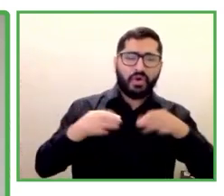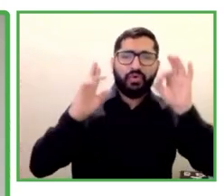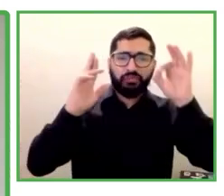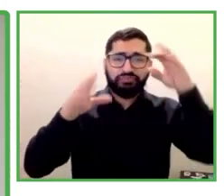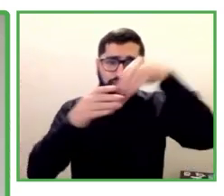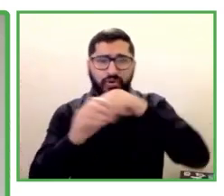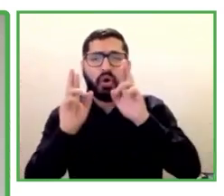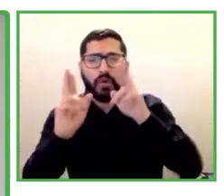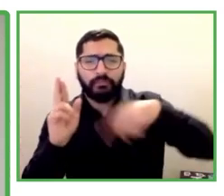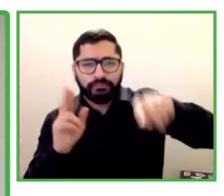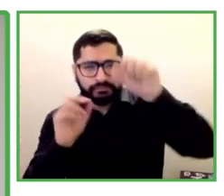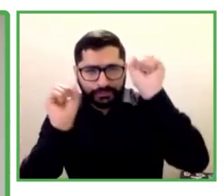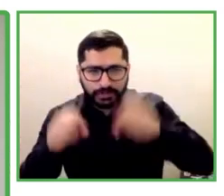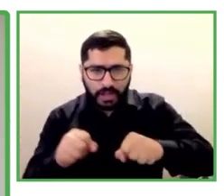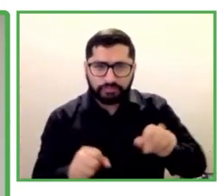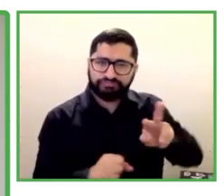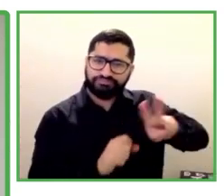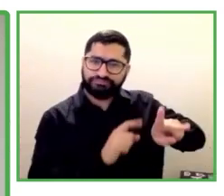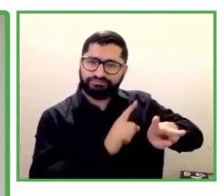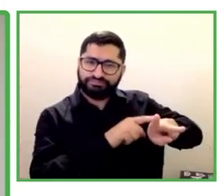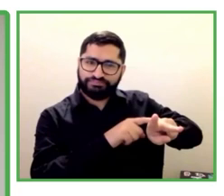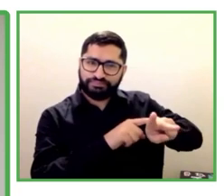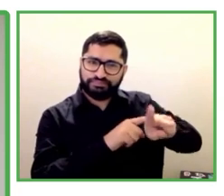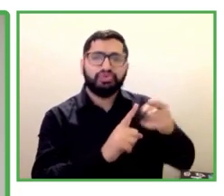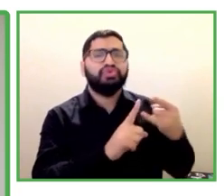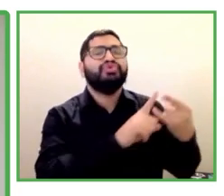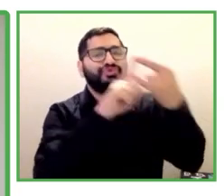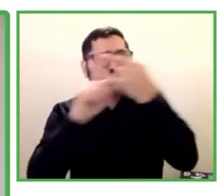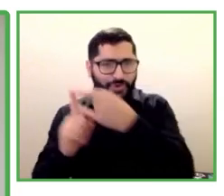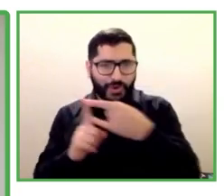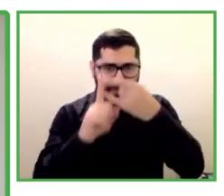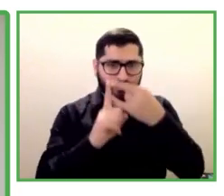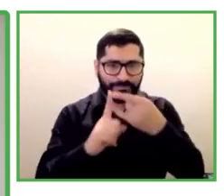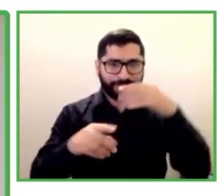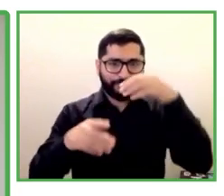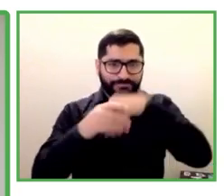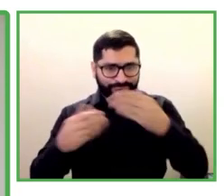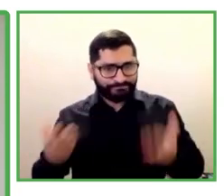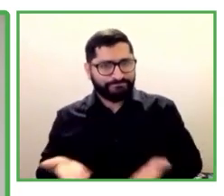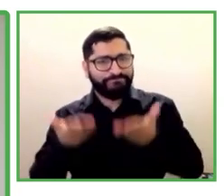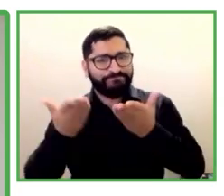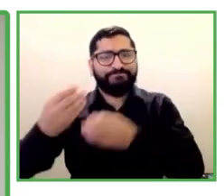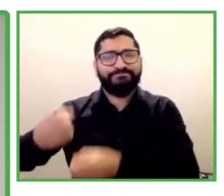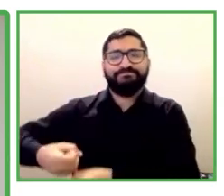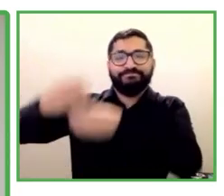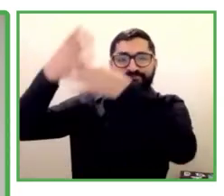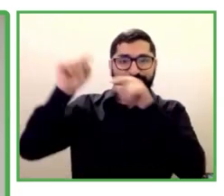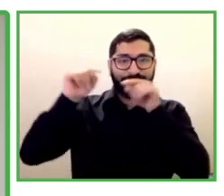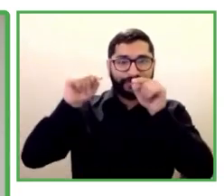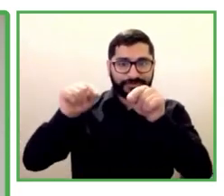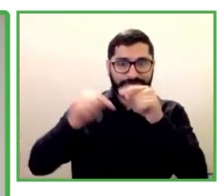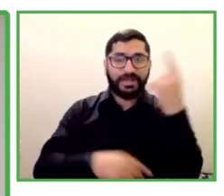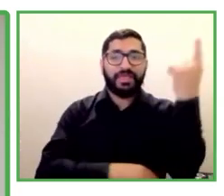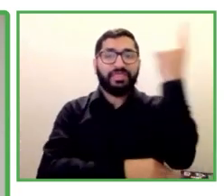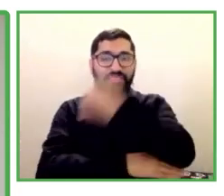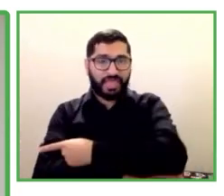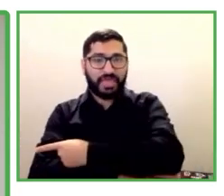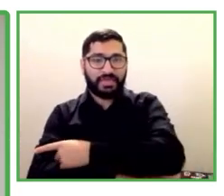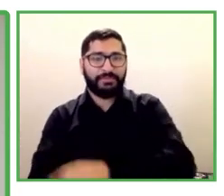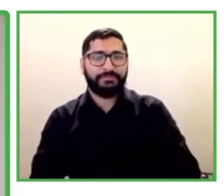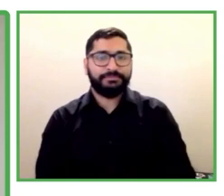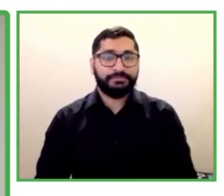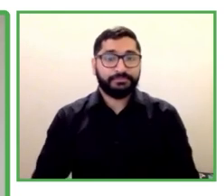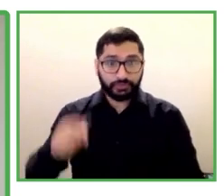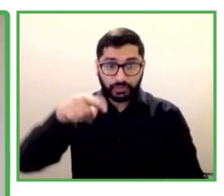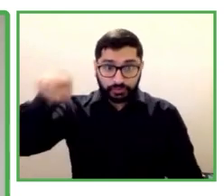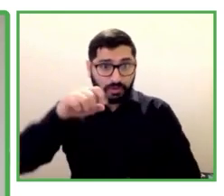de link que se les ha proporcionado en el chat de esta sesión. Si no se pueden quedar con nosotros ahora, les damos